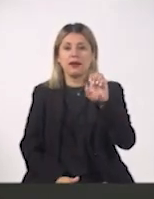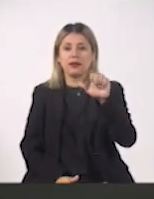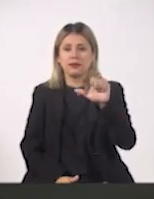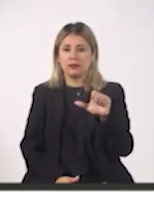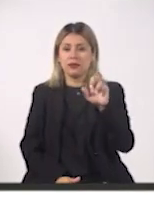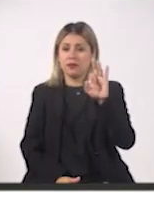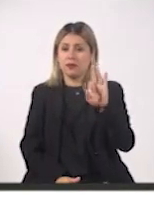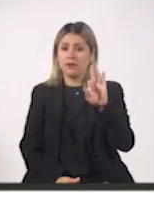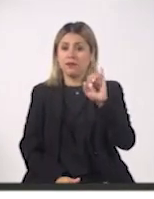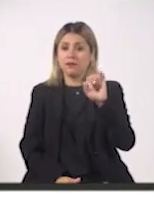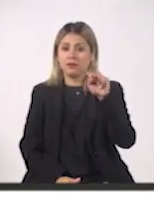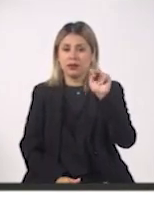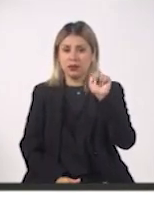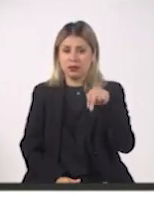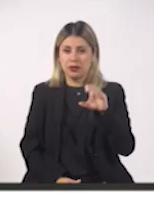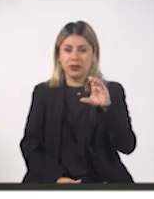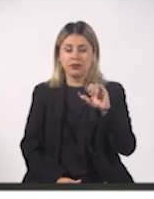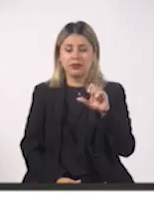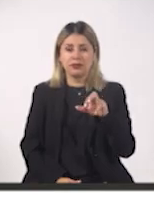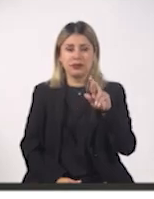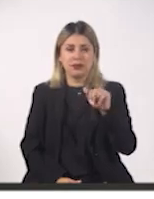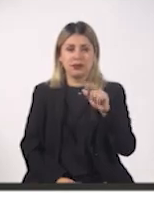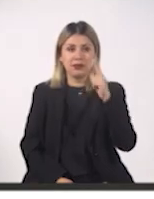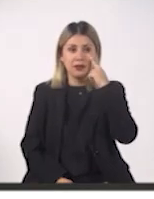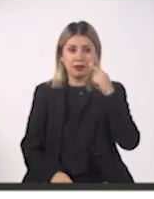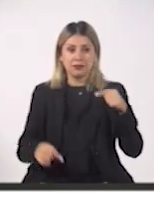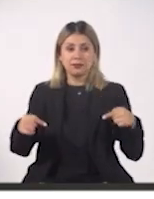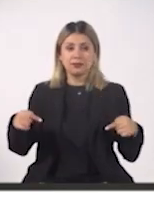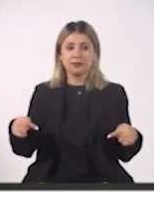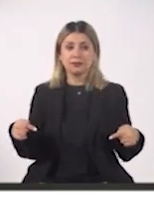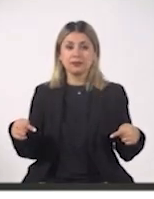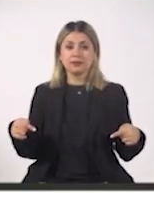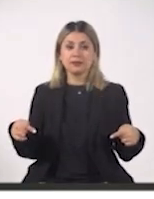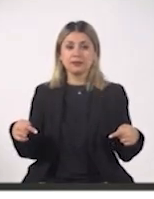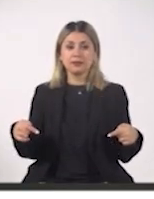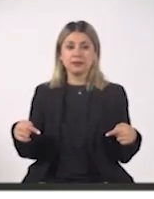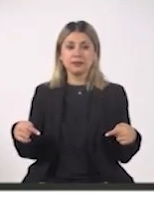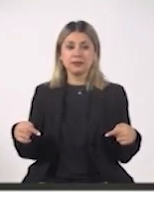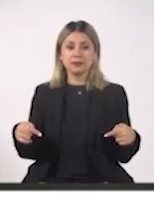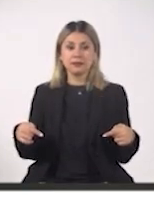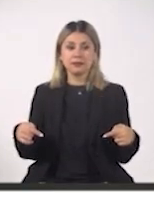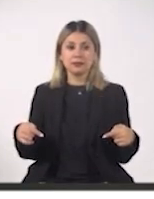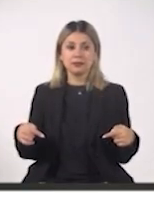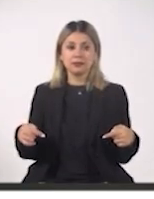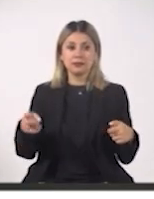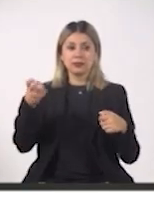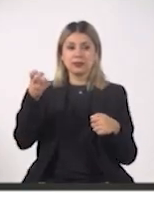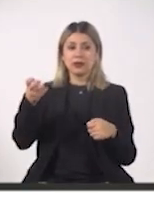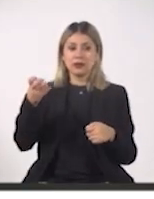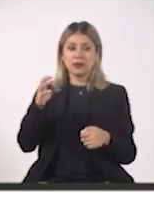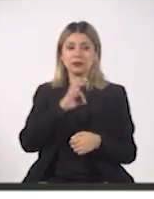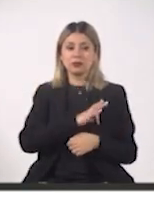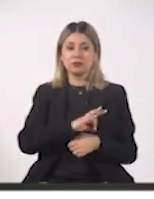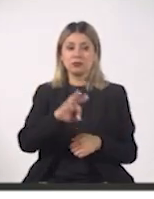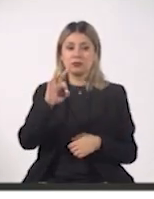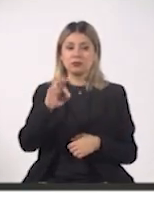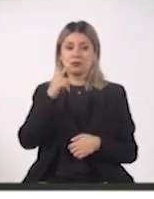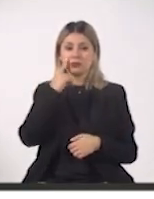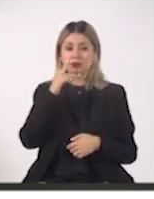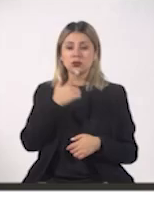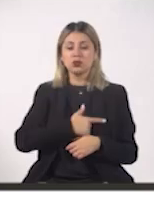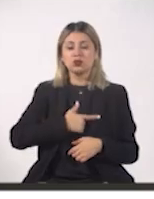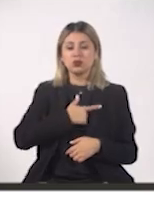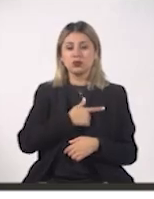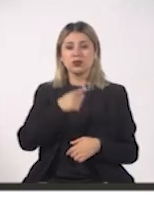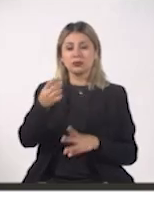invito que me puedan buscar. Aquí miren, lo pueden ver así, Aldea Financiera. Así tal cual, con ese loguito. Y por supuesto que me dará mucho gusto